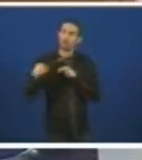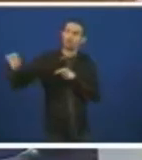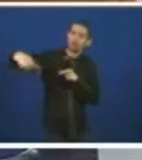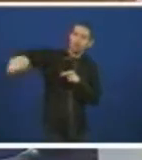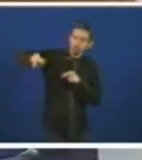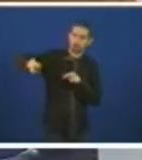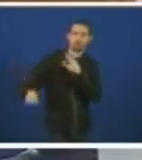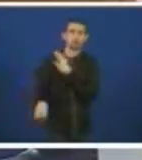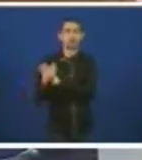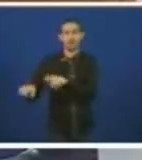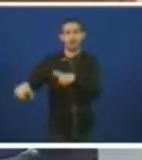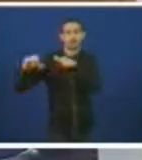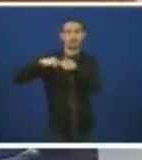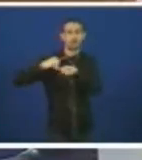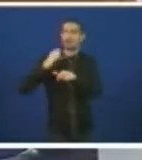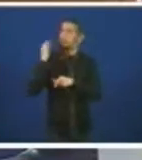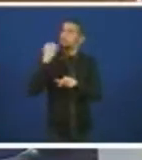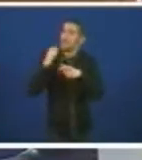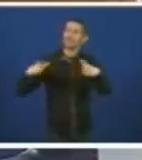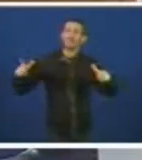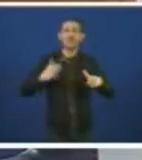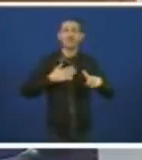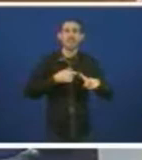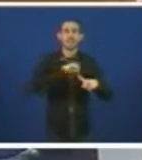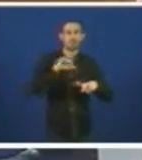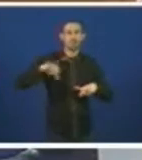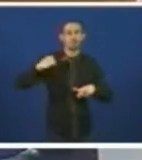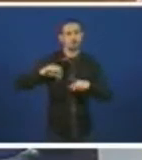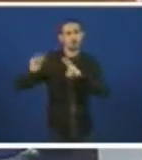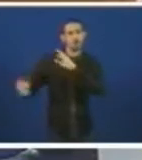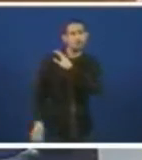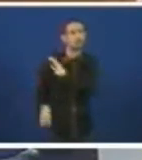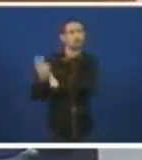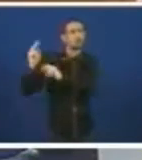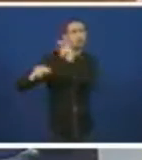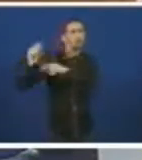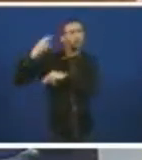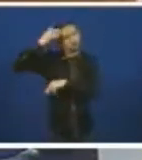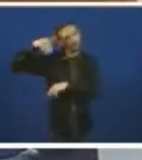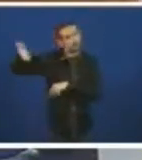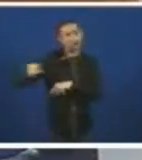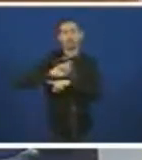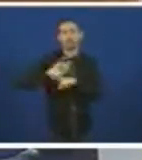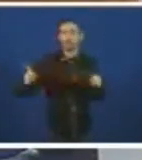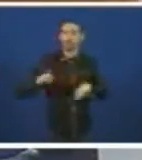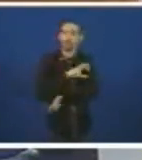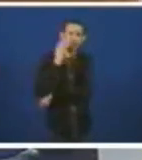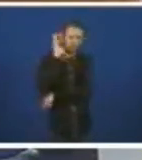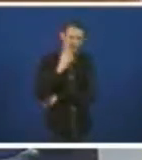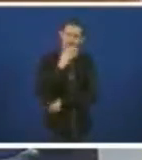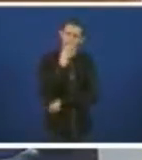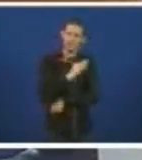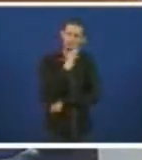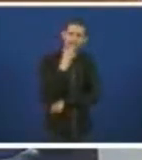denominan o maior hospital de España. Tampouco parece razoable, conselleira, que se comprometan por dez anos